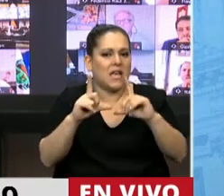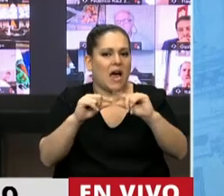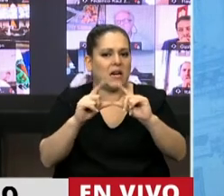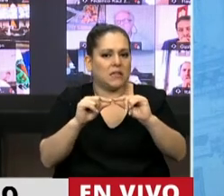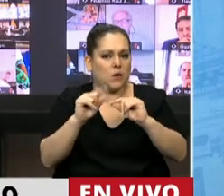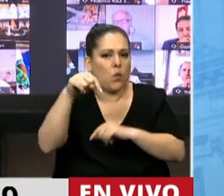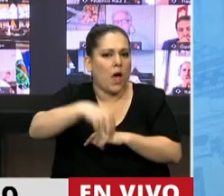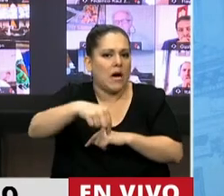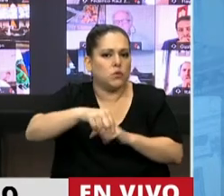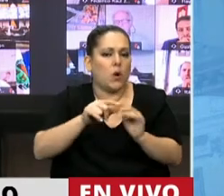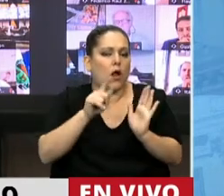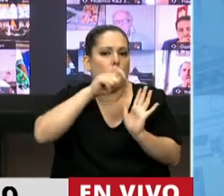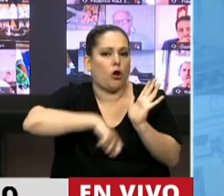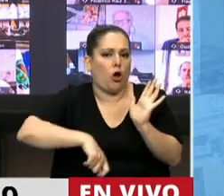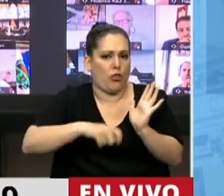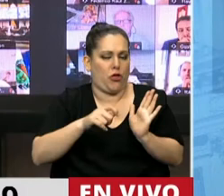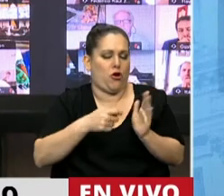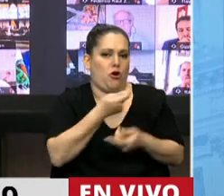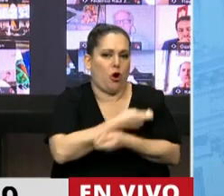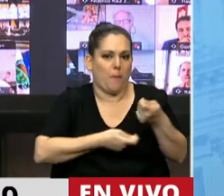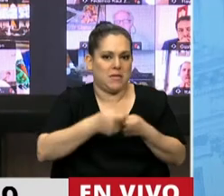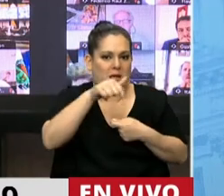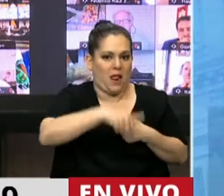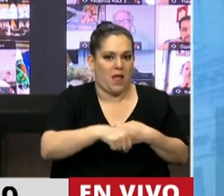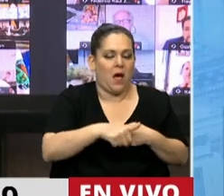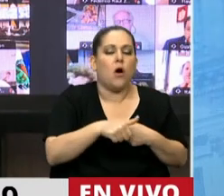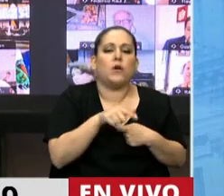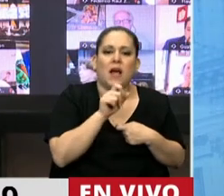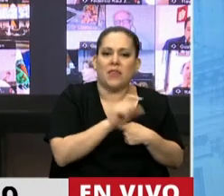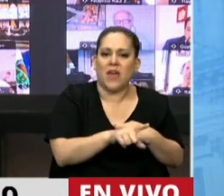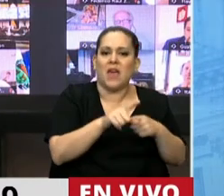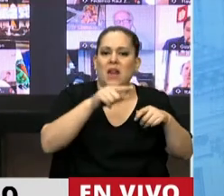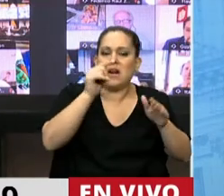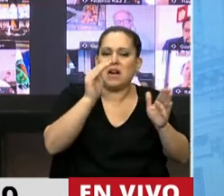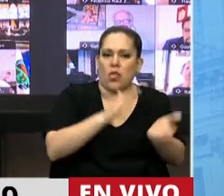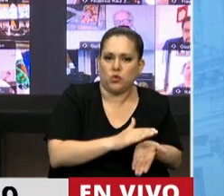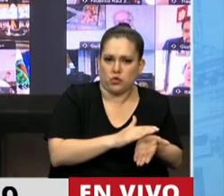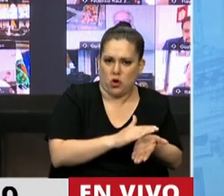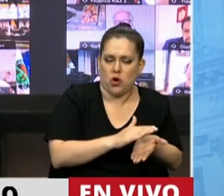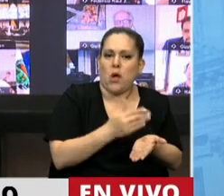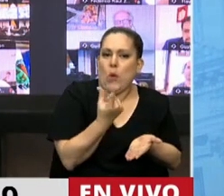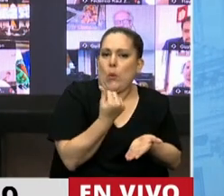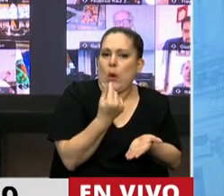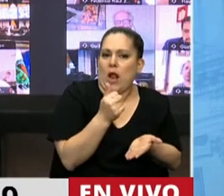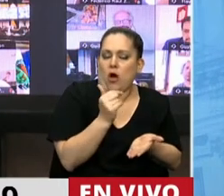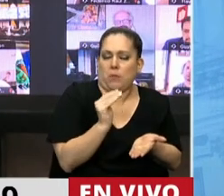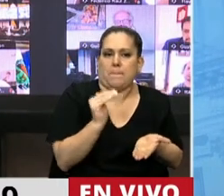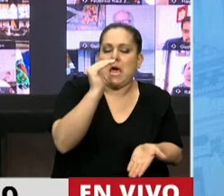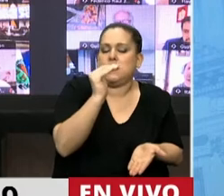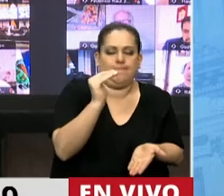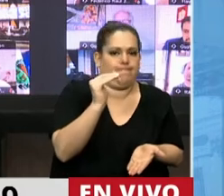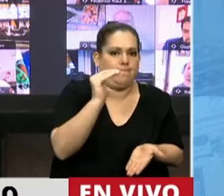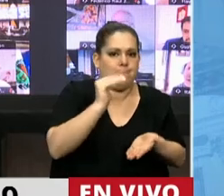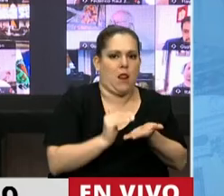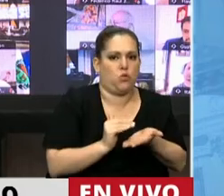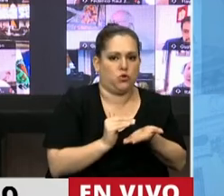actual del Código Civil y Comercial, en cuanto estaba sujeta a la reducción y por el valor en exceso. El